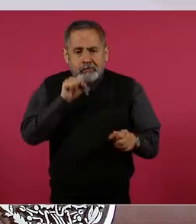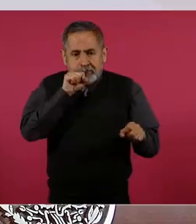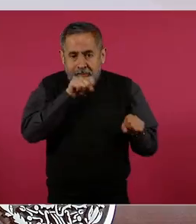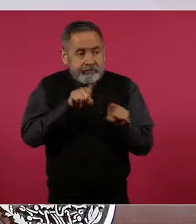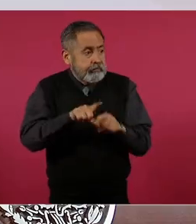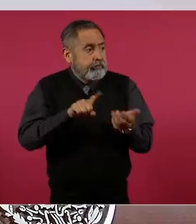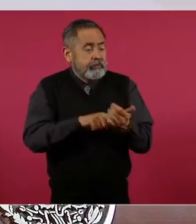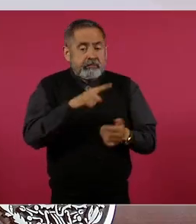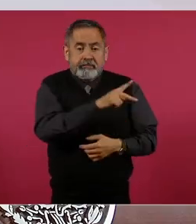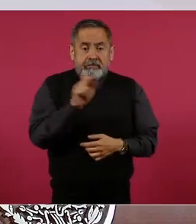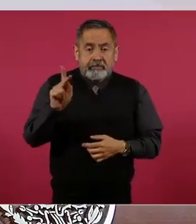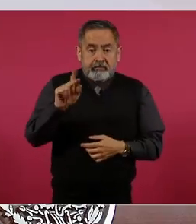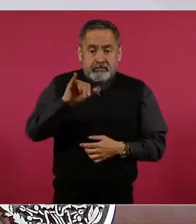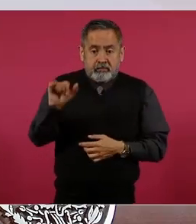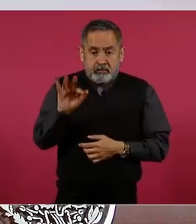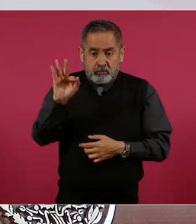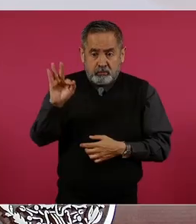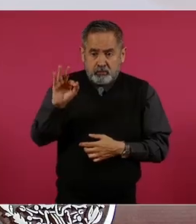Judicial,